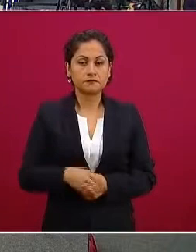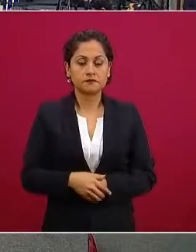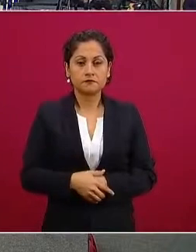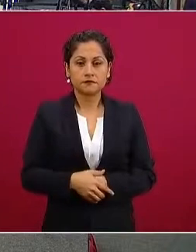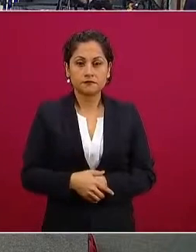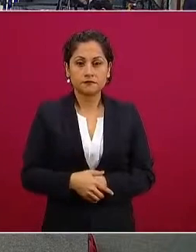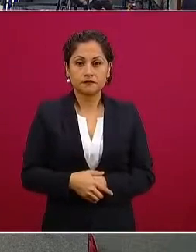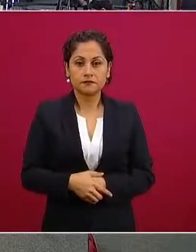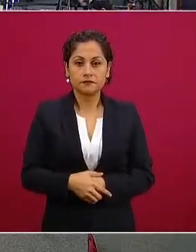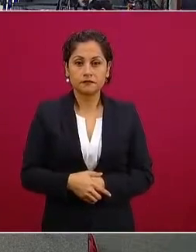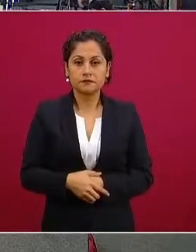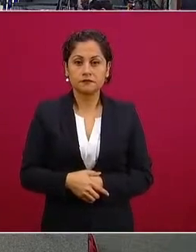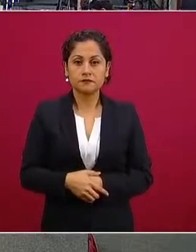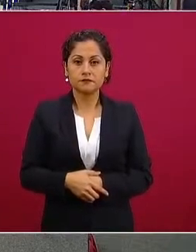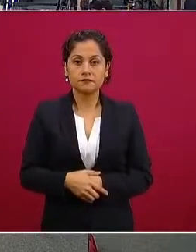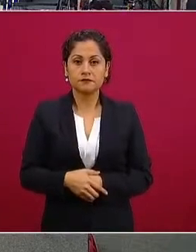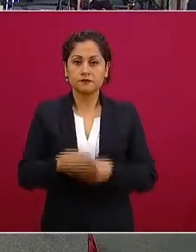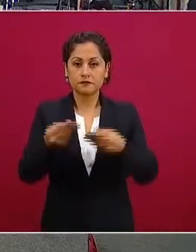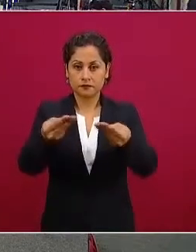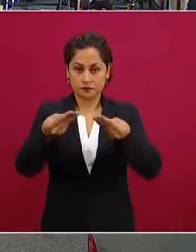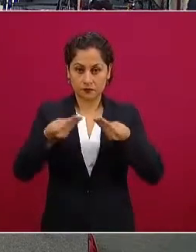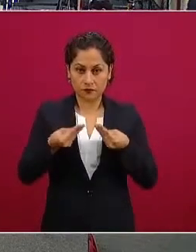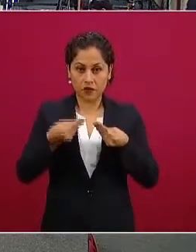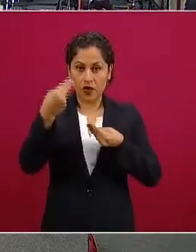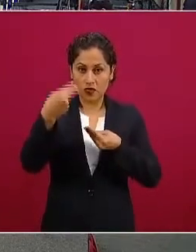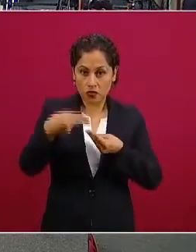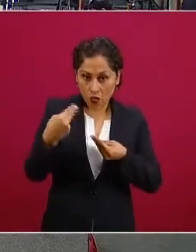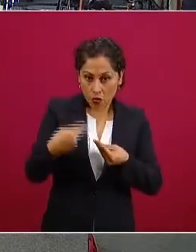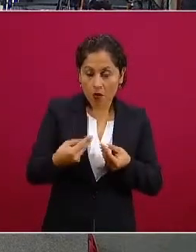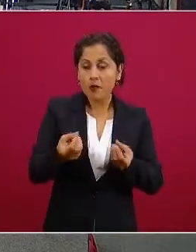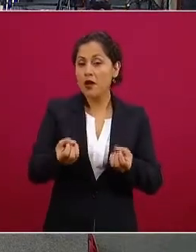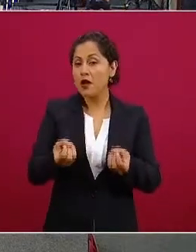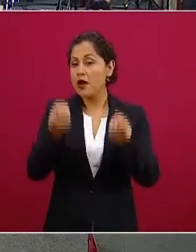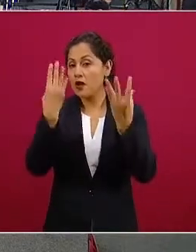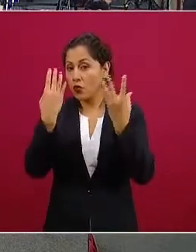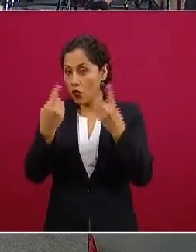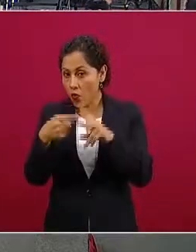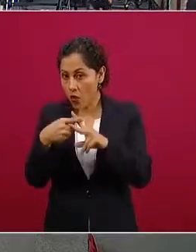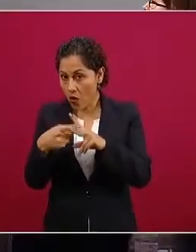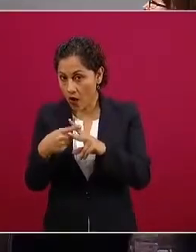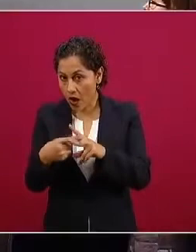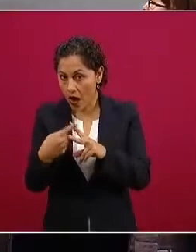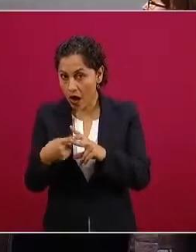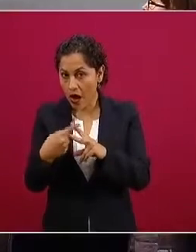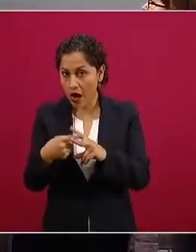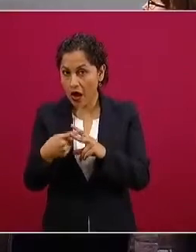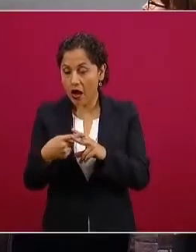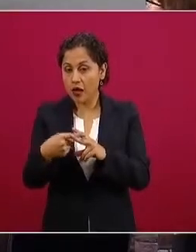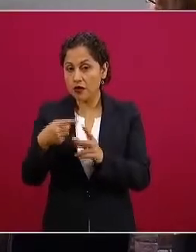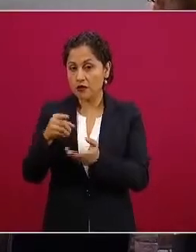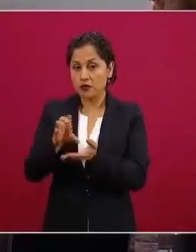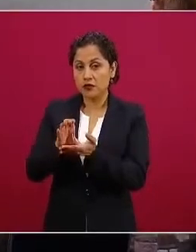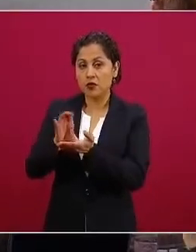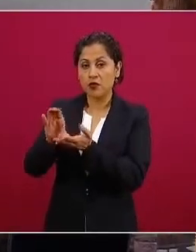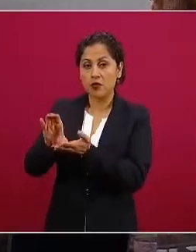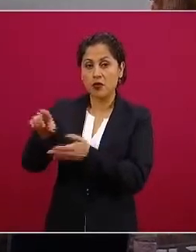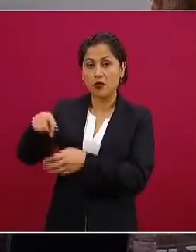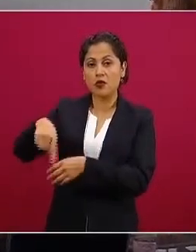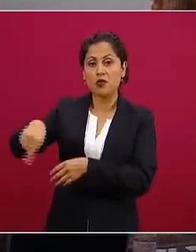los nombres o las cifras de la inversión privada en ciencia y tecnología